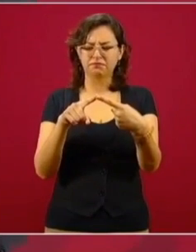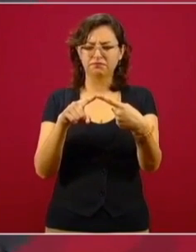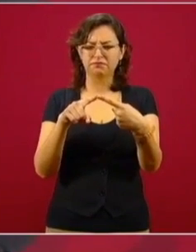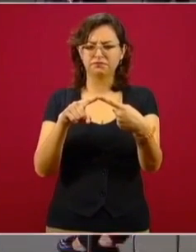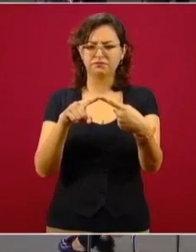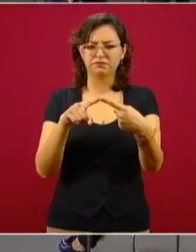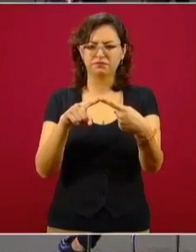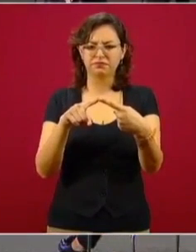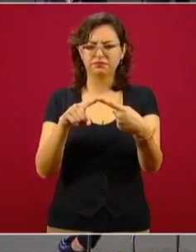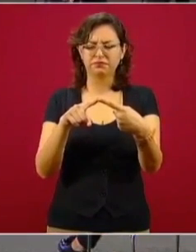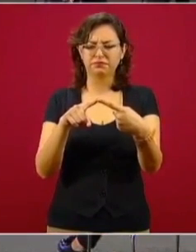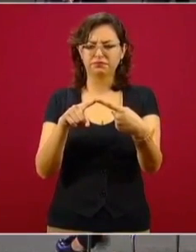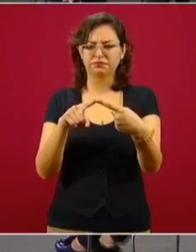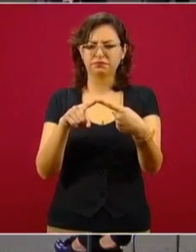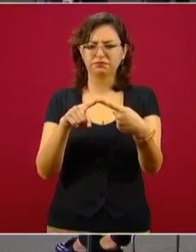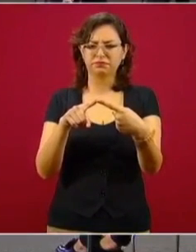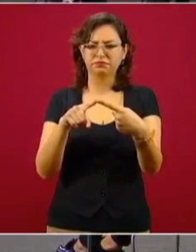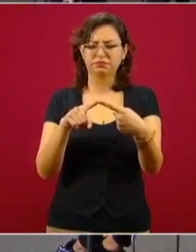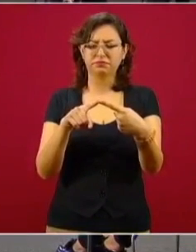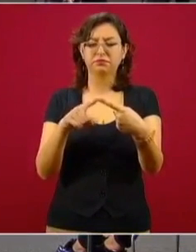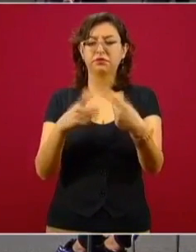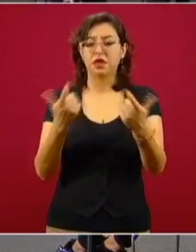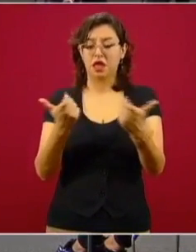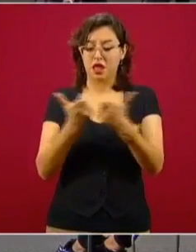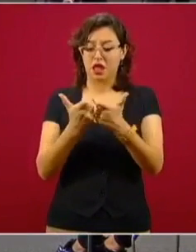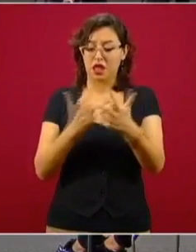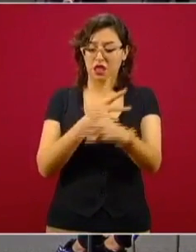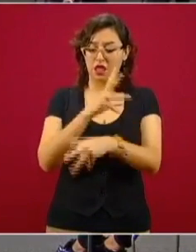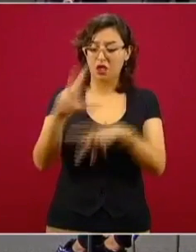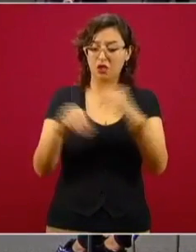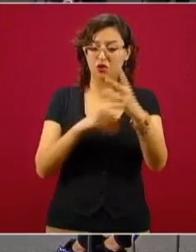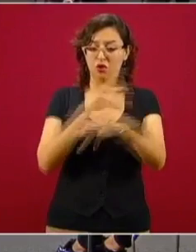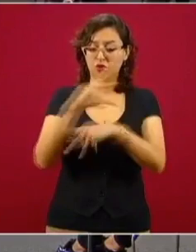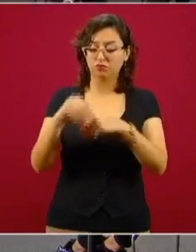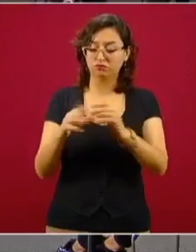la economía de abajo hacia arriba.